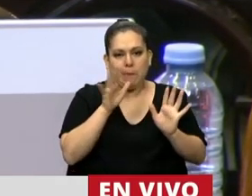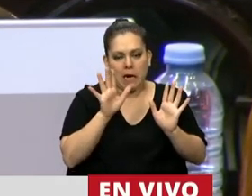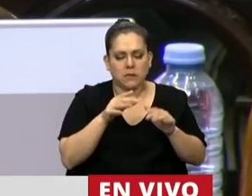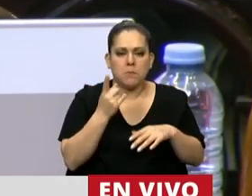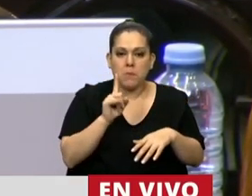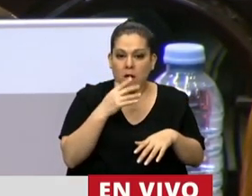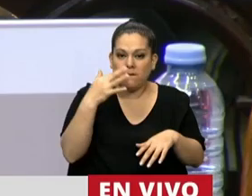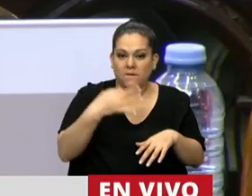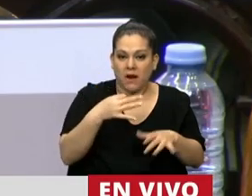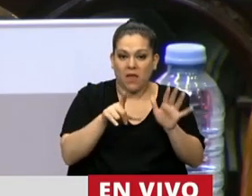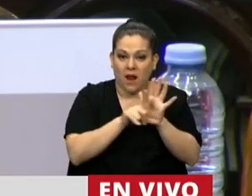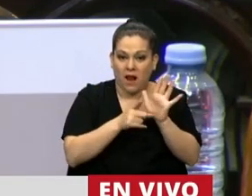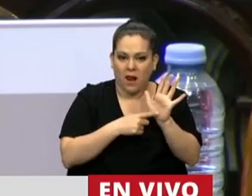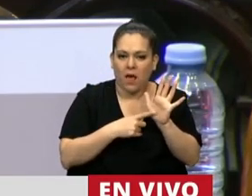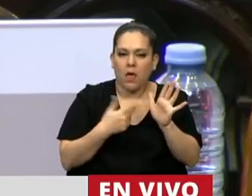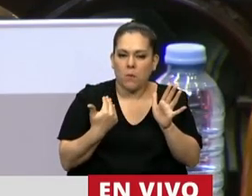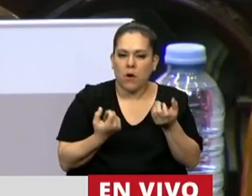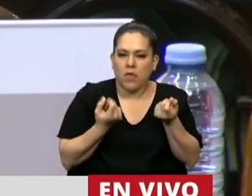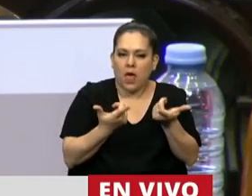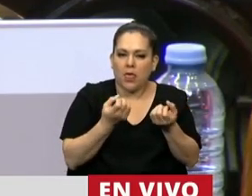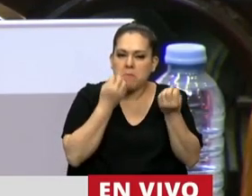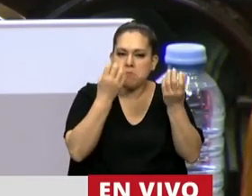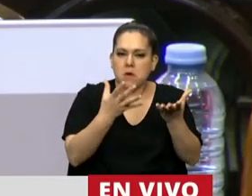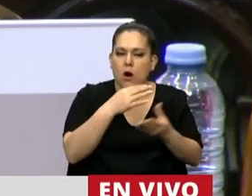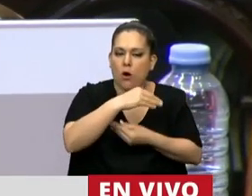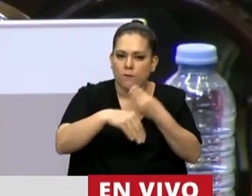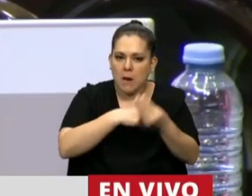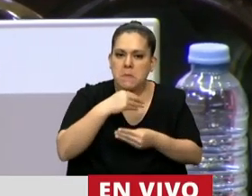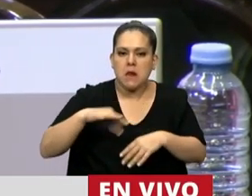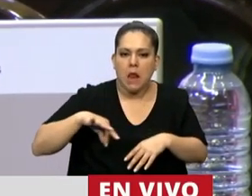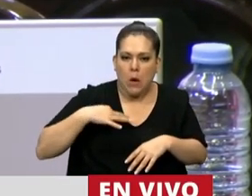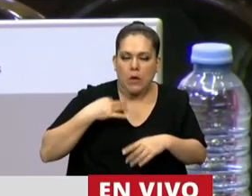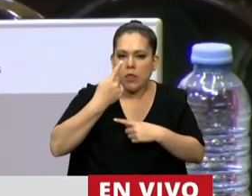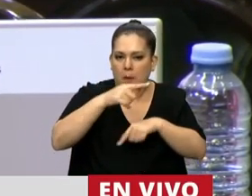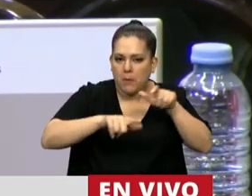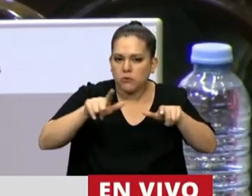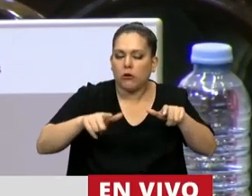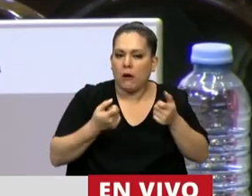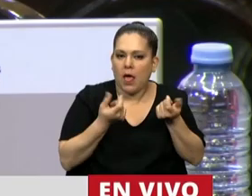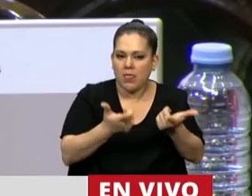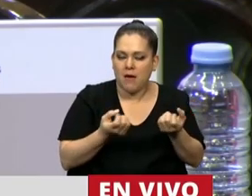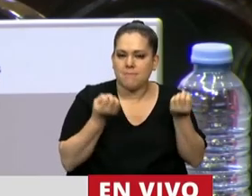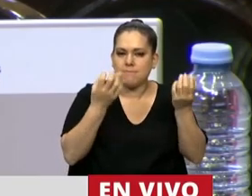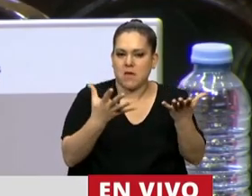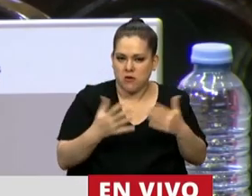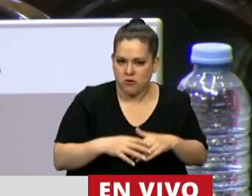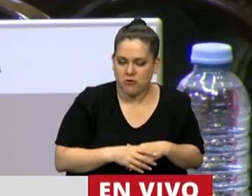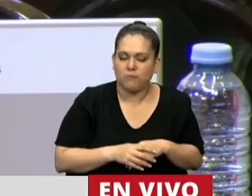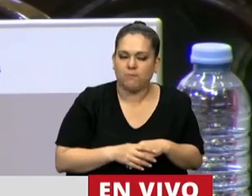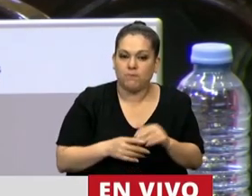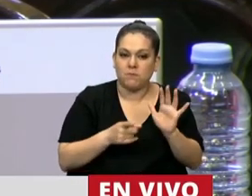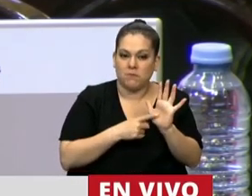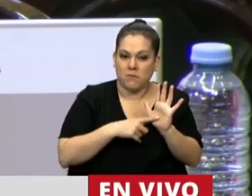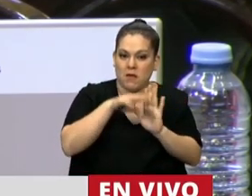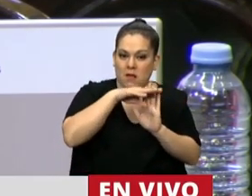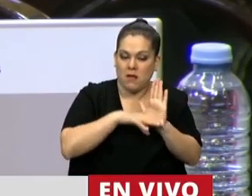le puede mejorar y aliviar la vida a muchas personas en la Argentina y por eso es una ley que es particularmente